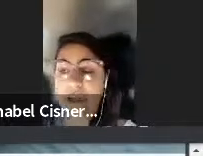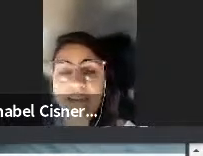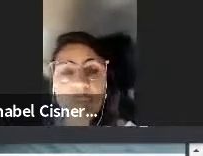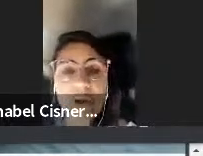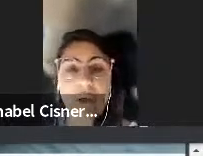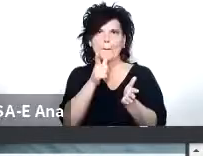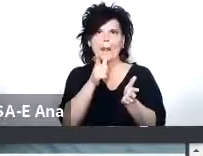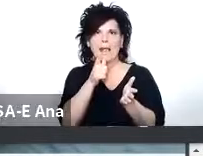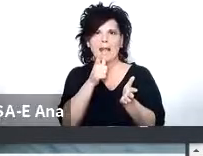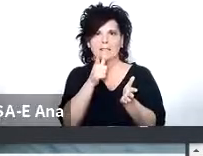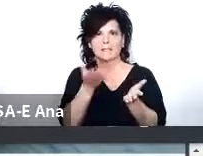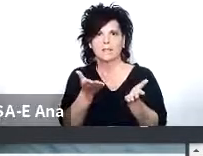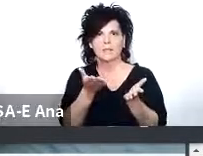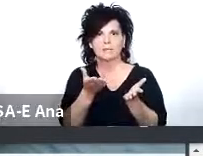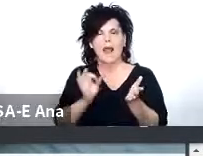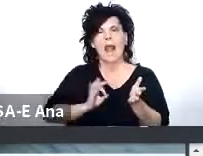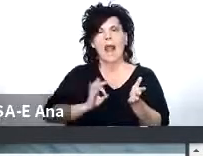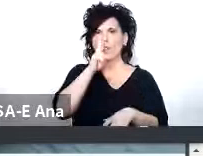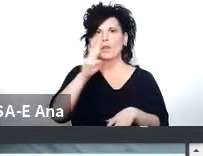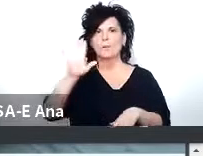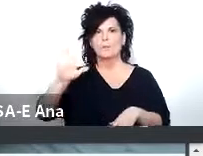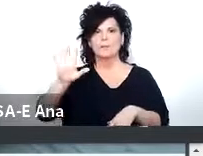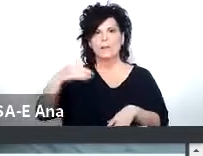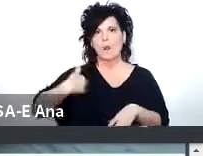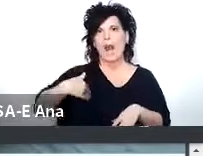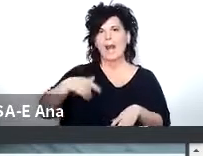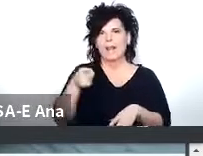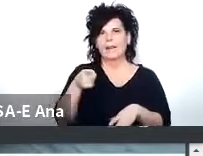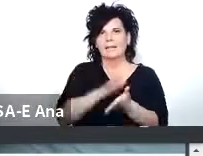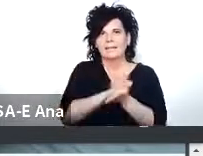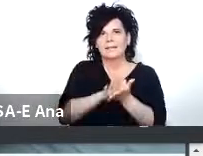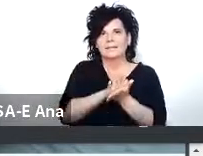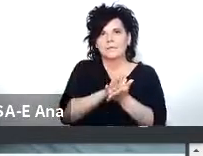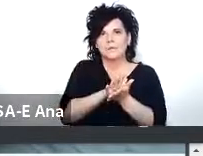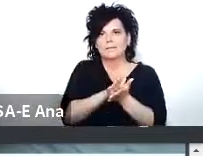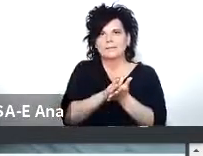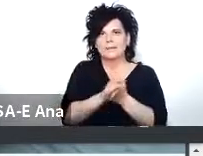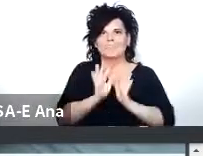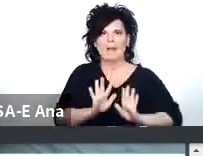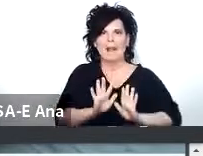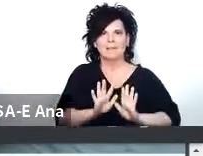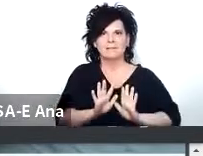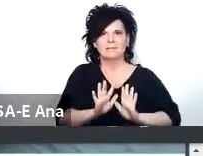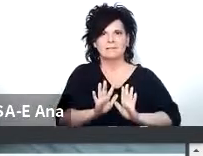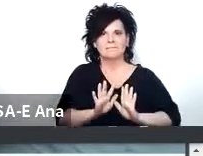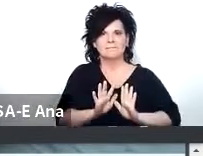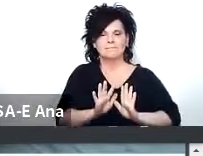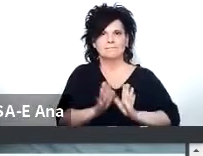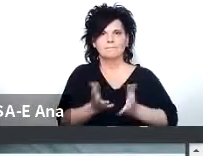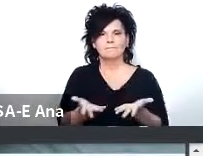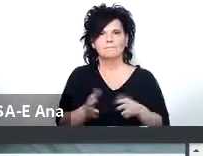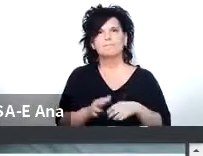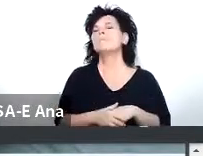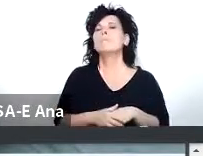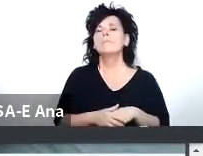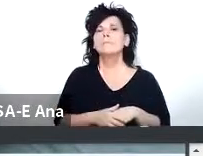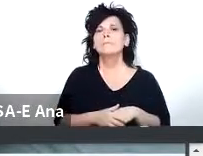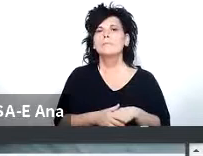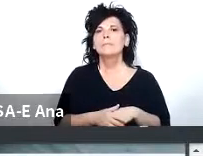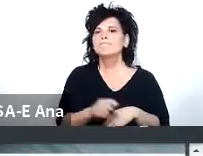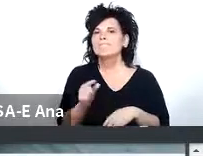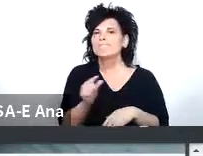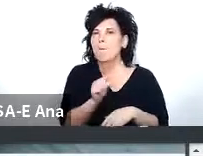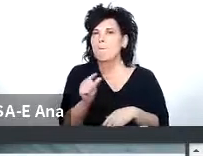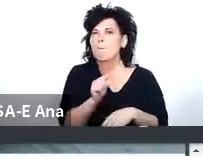bueno allá por el 2005 Argentina estaba en esa situación estaba muy cerca de perder